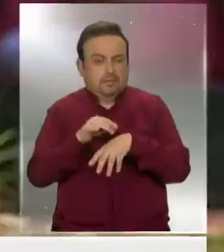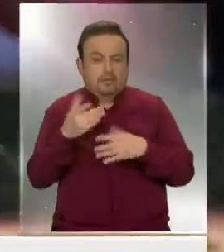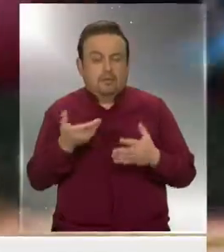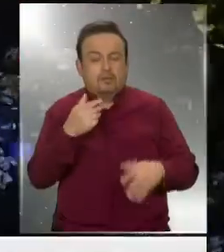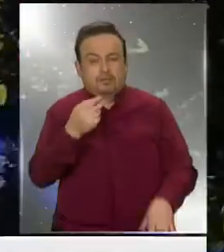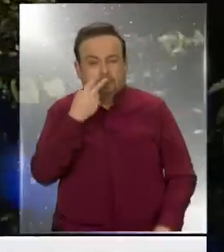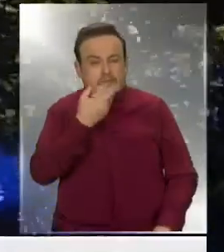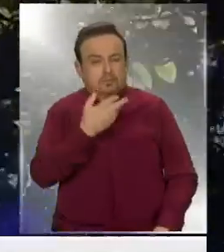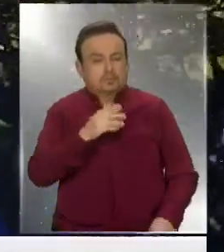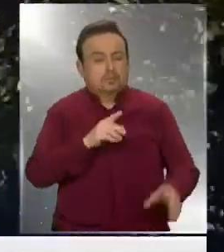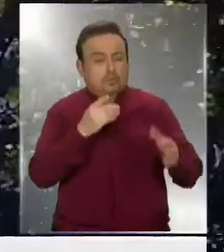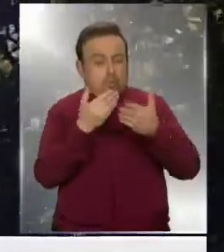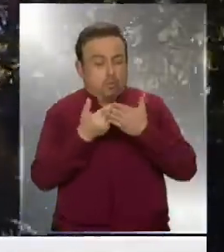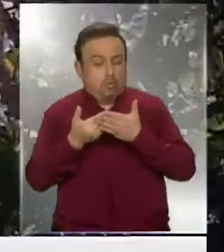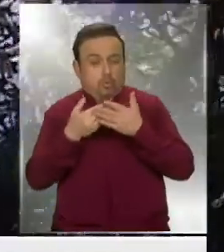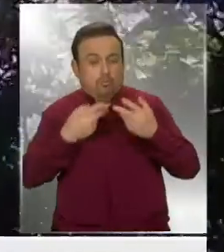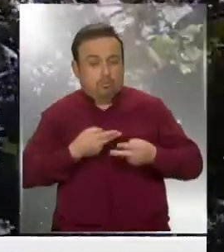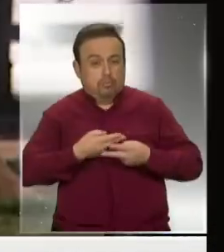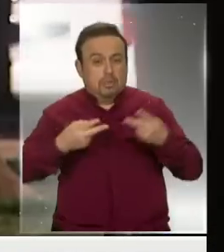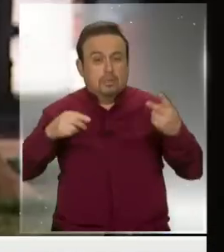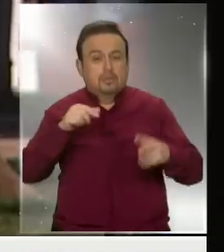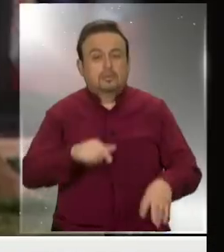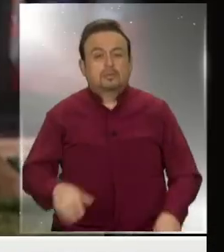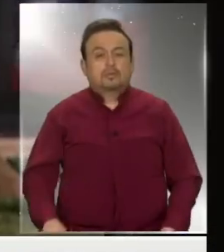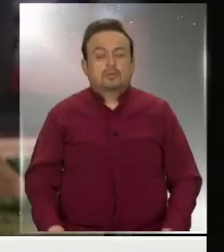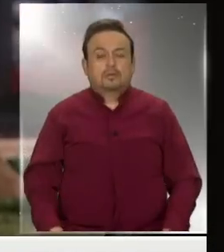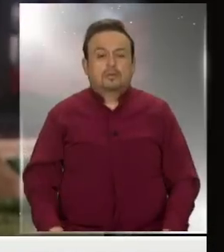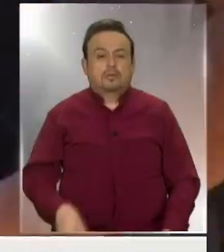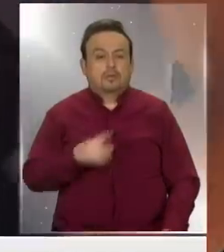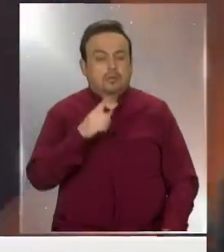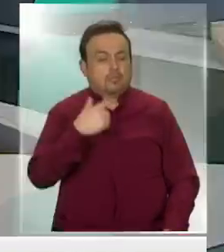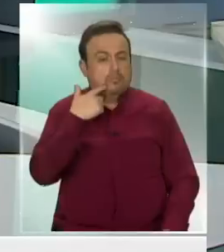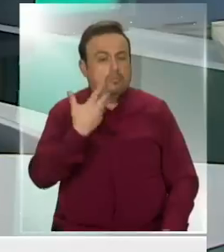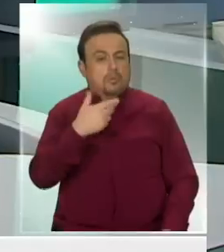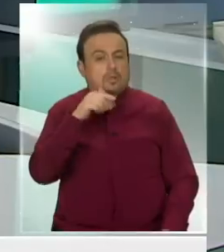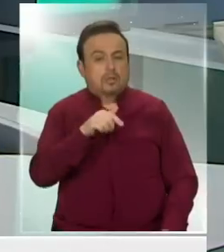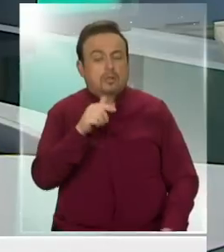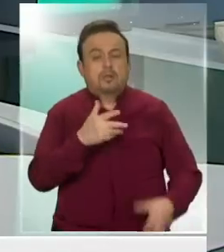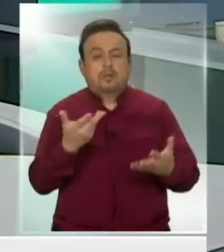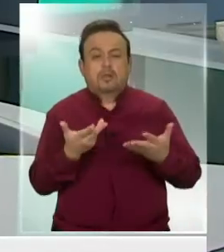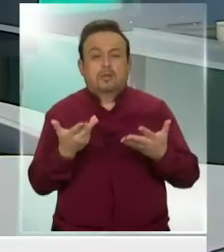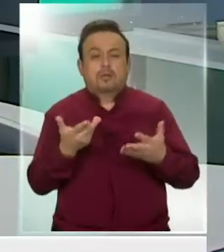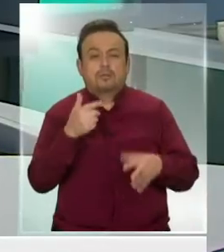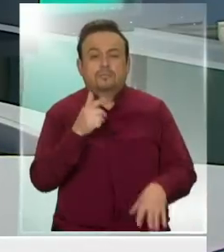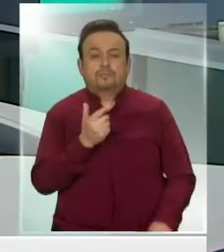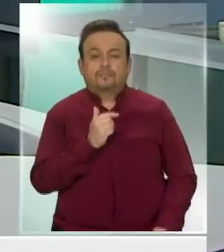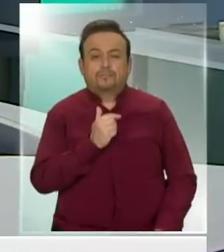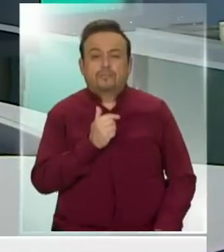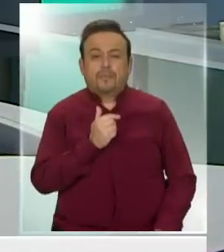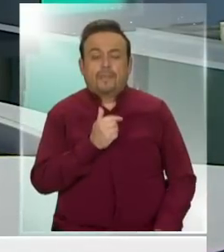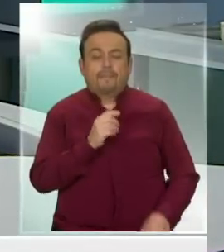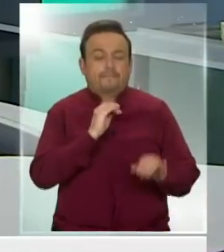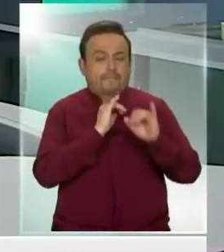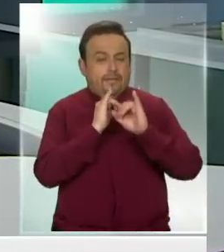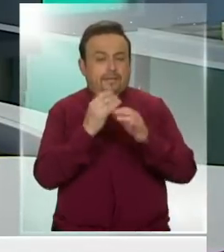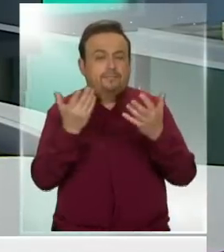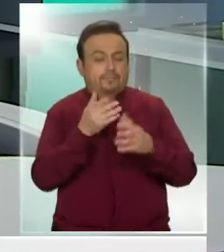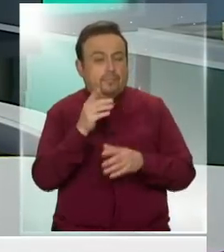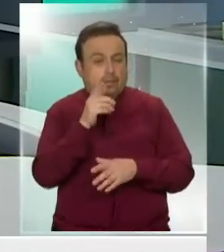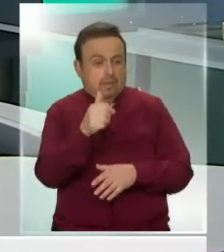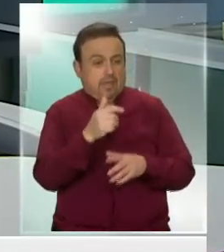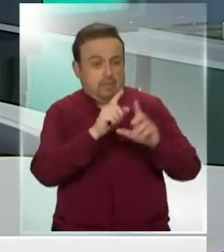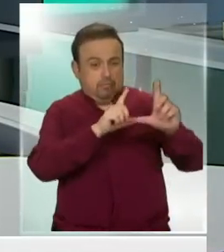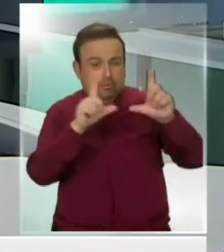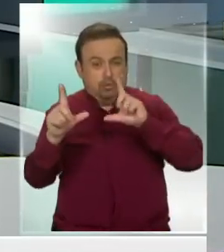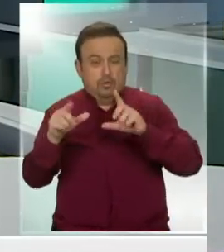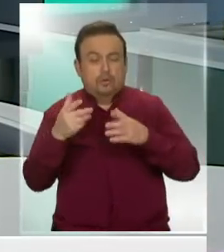esta. Vamos a revisar un estudio que se ha publicado que es muy, muy revelador justamente respecto de esta información. Señor director, si podemos